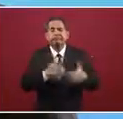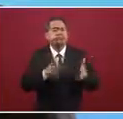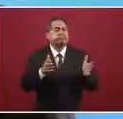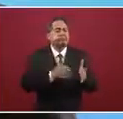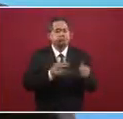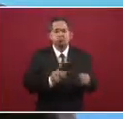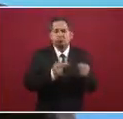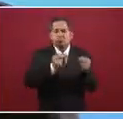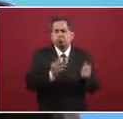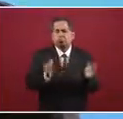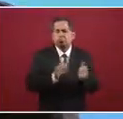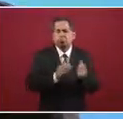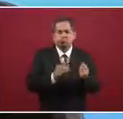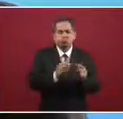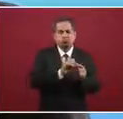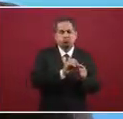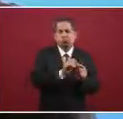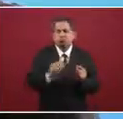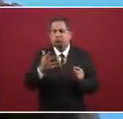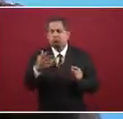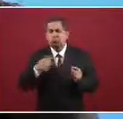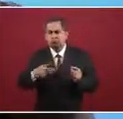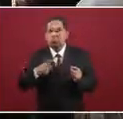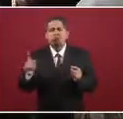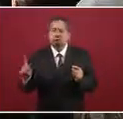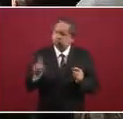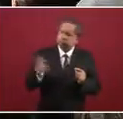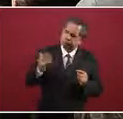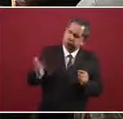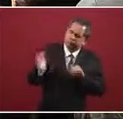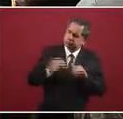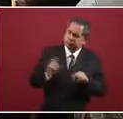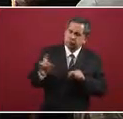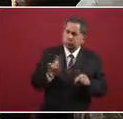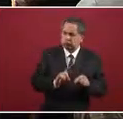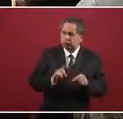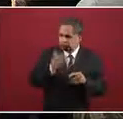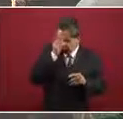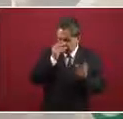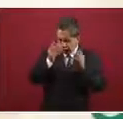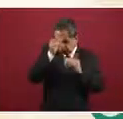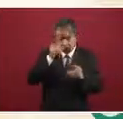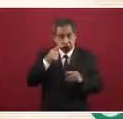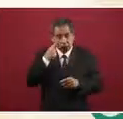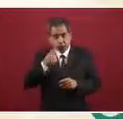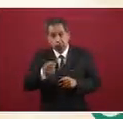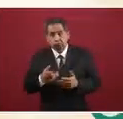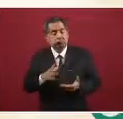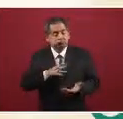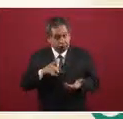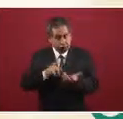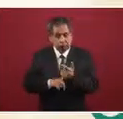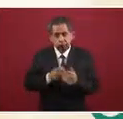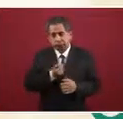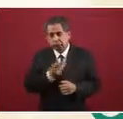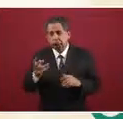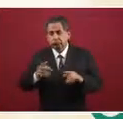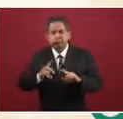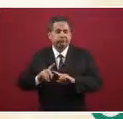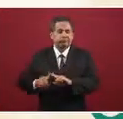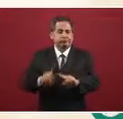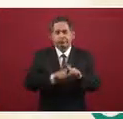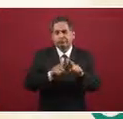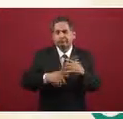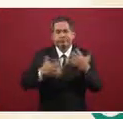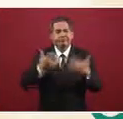negocios de cero a cinco trabajadores. Pero, como puede ver, presidente, hay presencia de diferentes